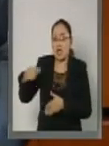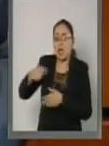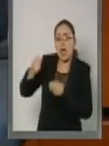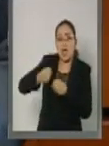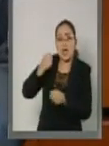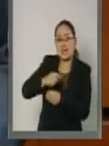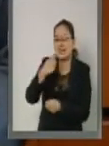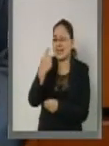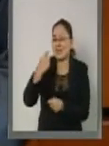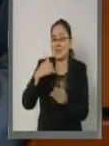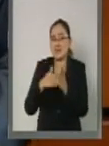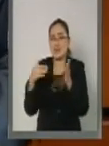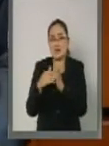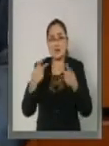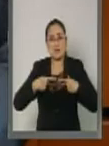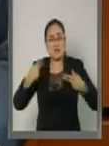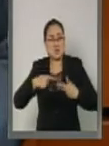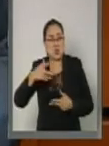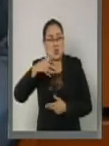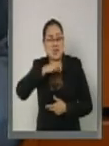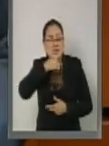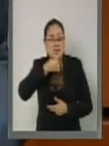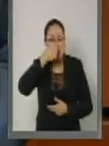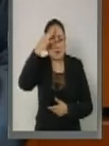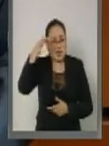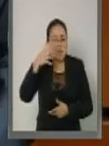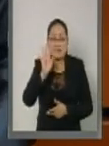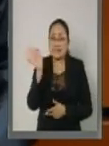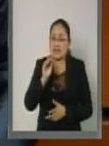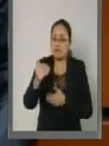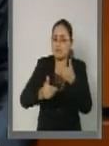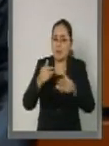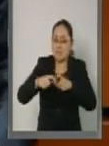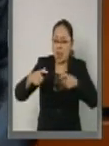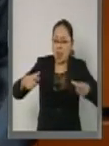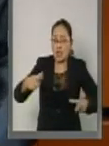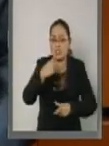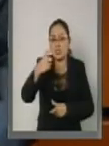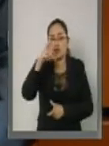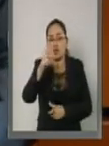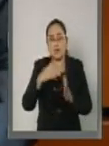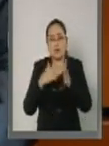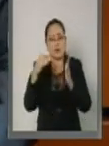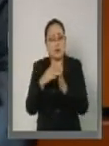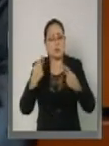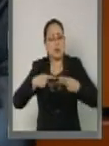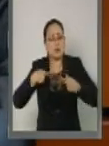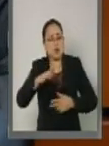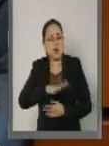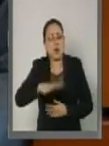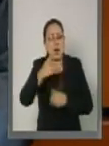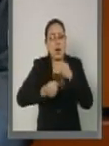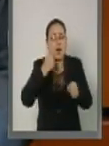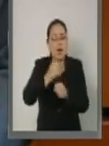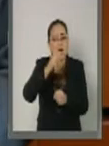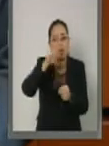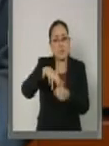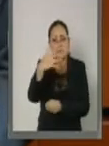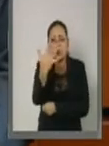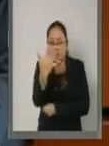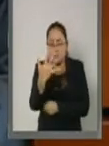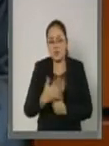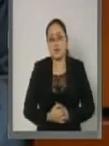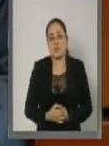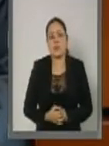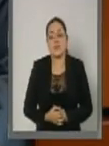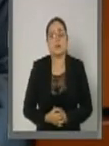mil y se espera que siga creciendo hasta alcanzar los ciento treinta millones de habitantes en el año dos mil cincuenta. Asimismo,